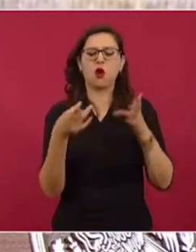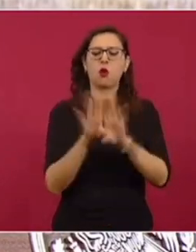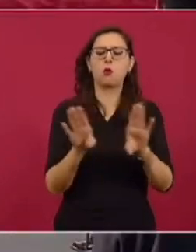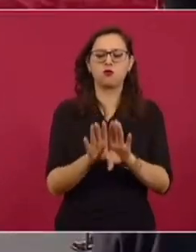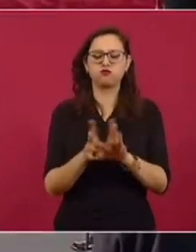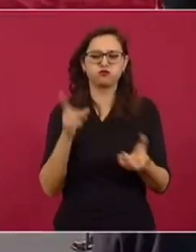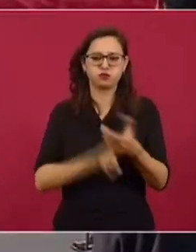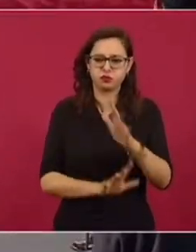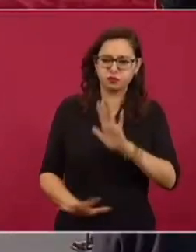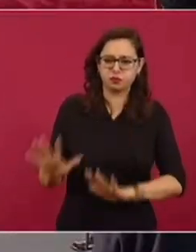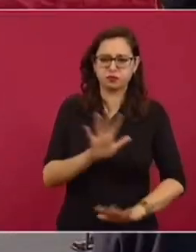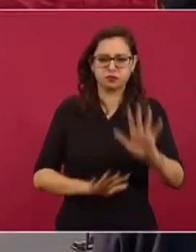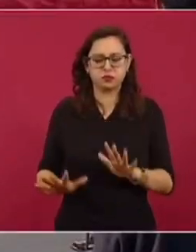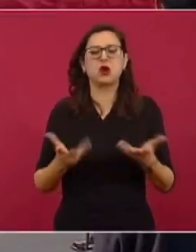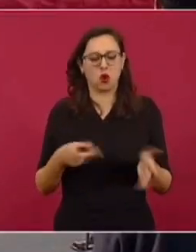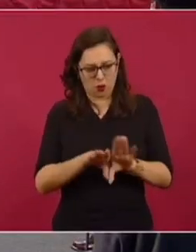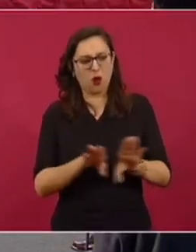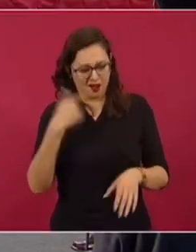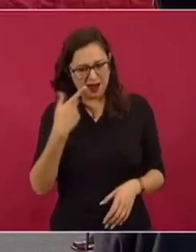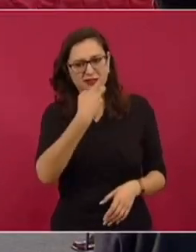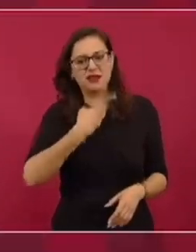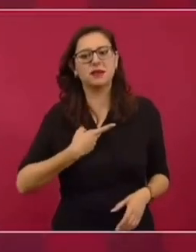cómo manipulan las redes sociales, porque ellos lo saben,